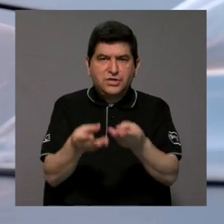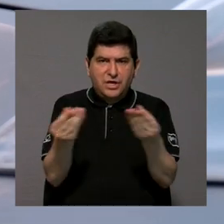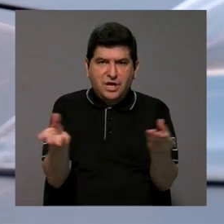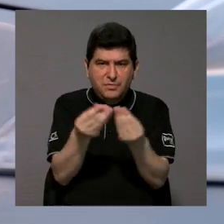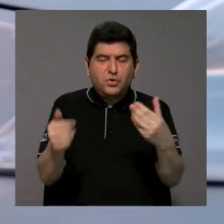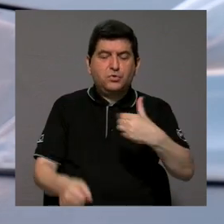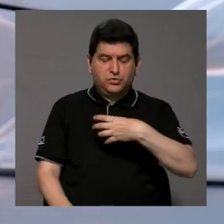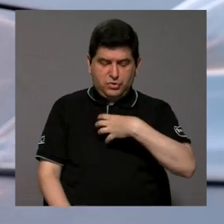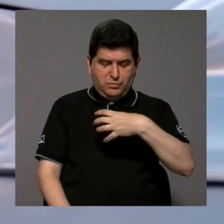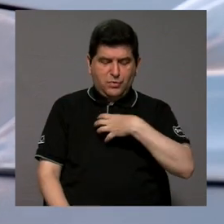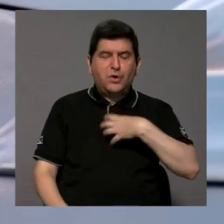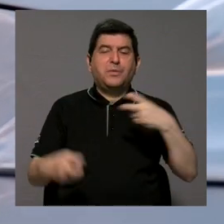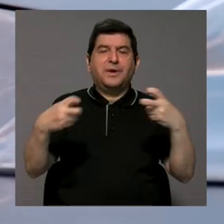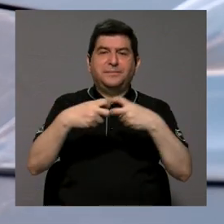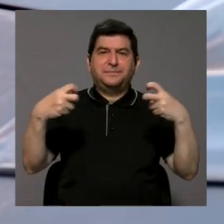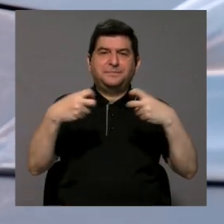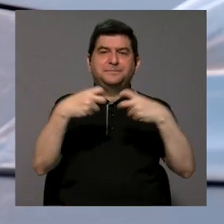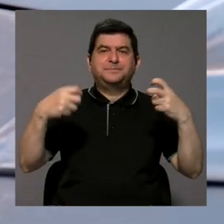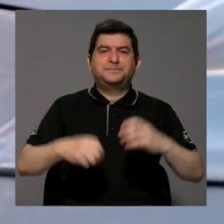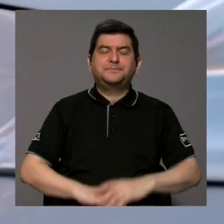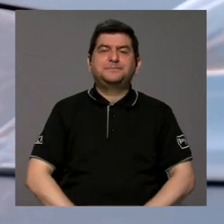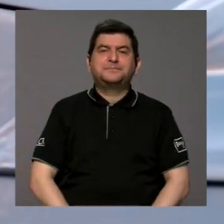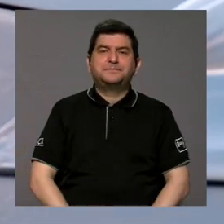generando su propia electricidad